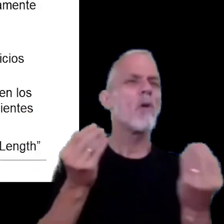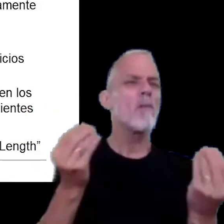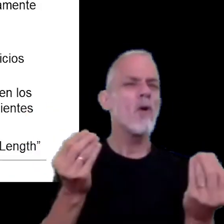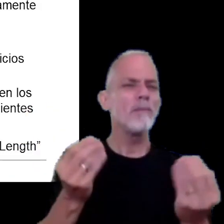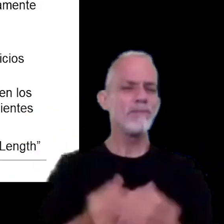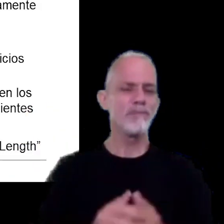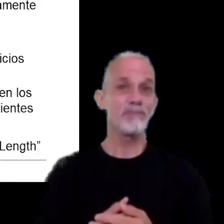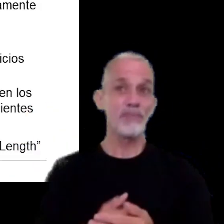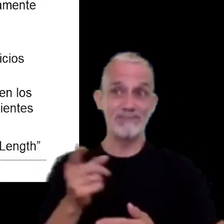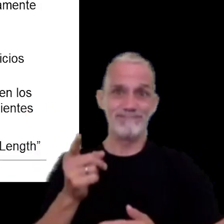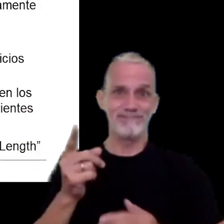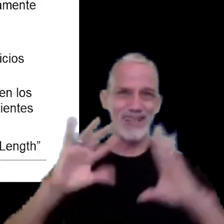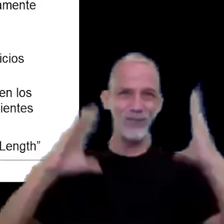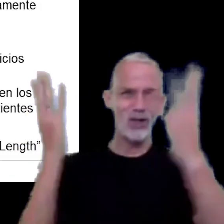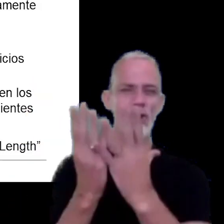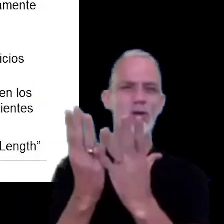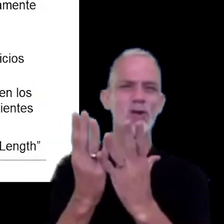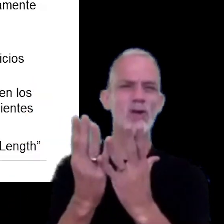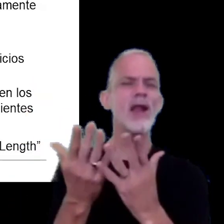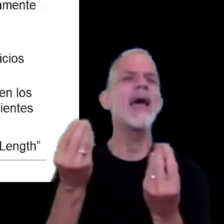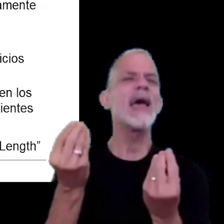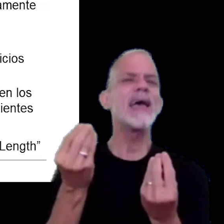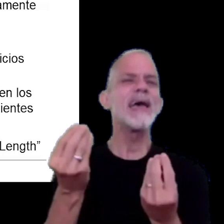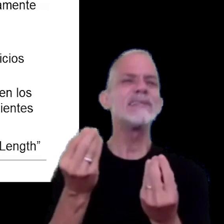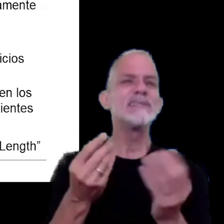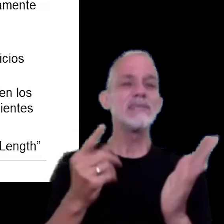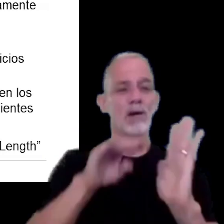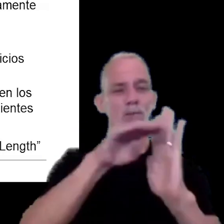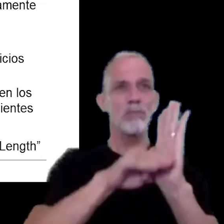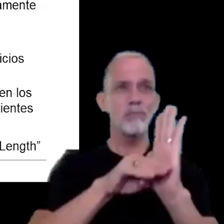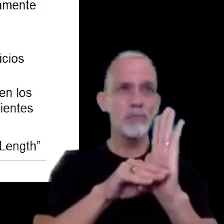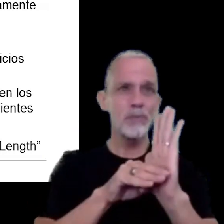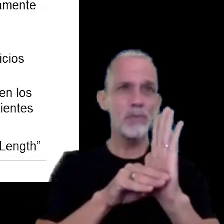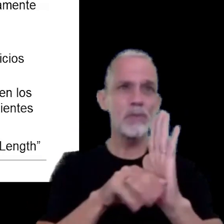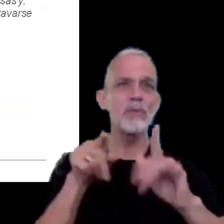lo que internacionalmente se conoce como el principio arm's length